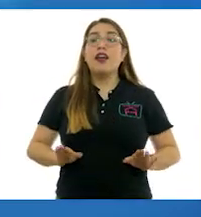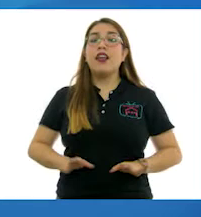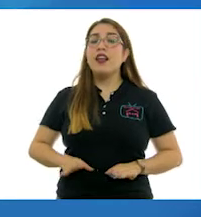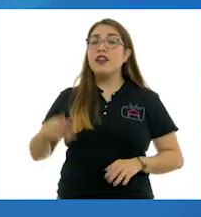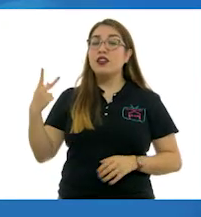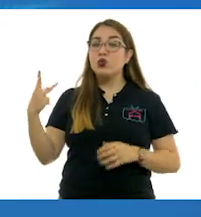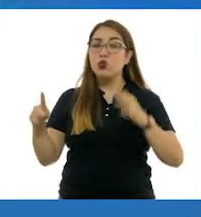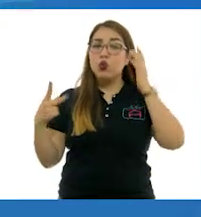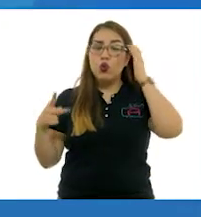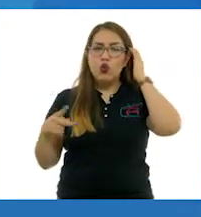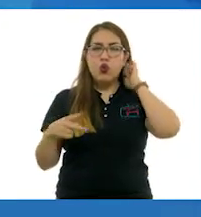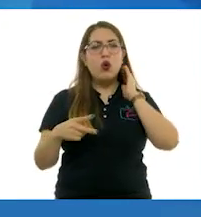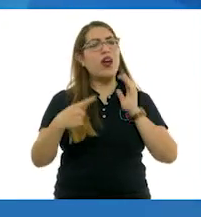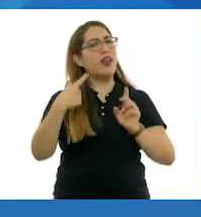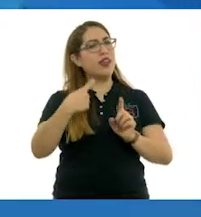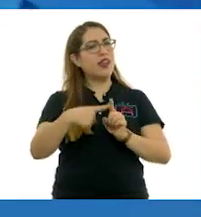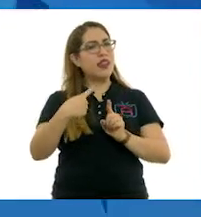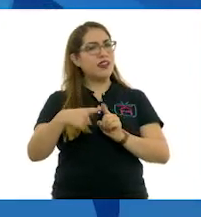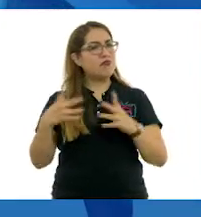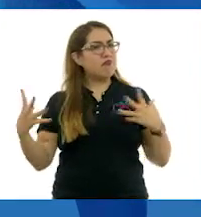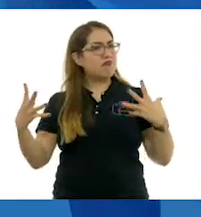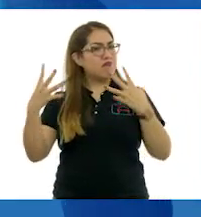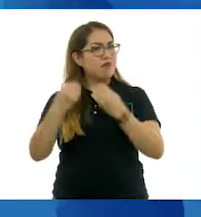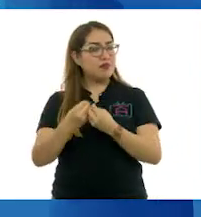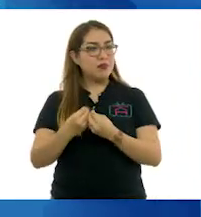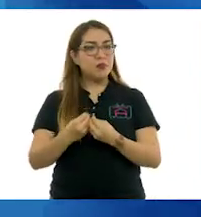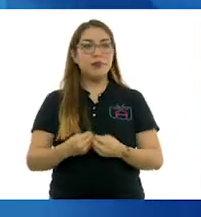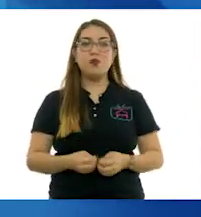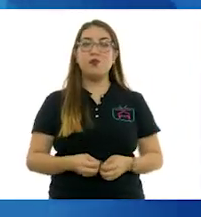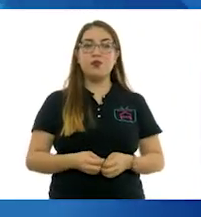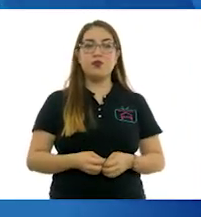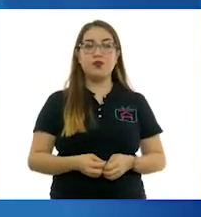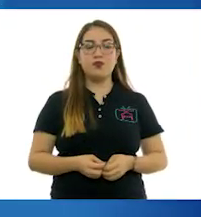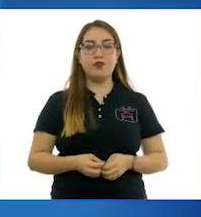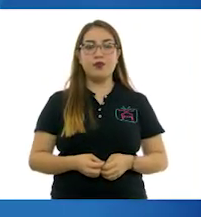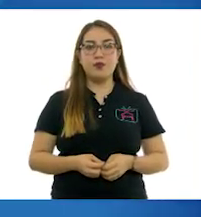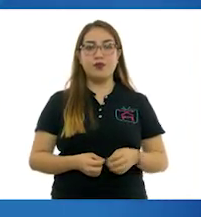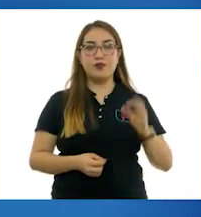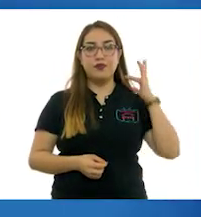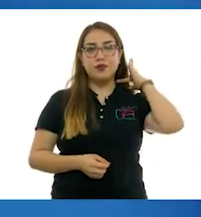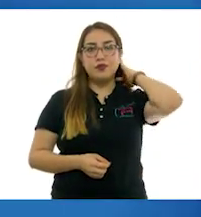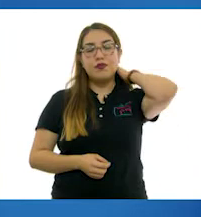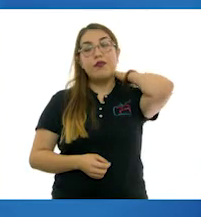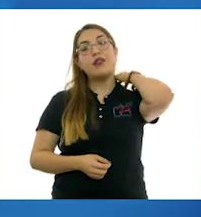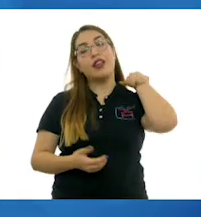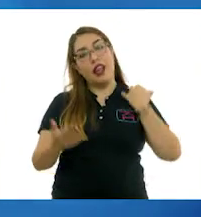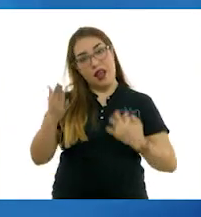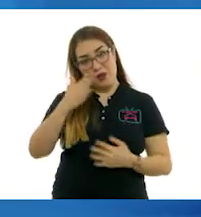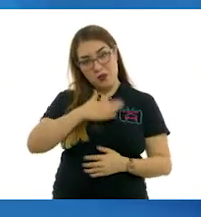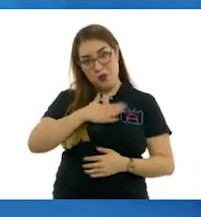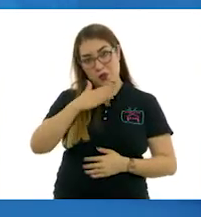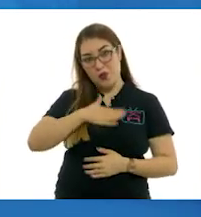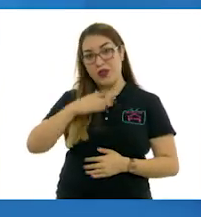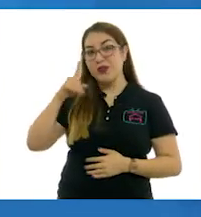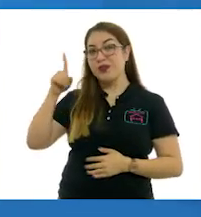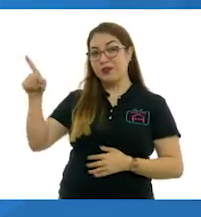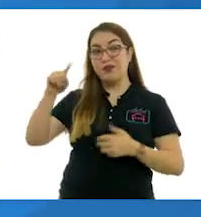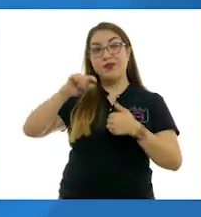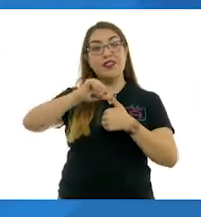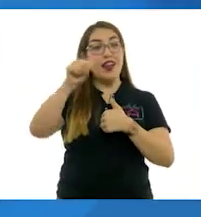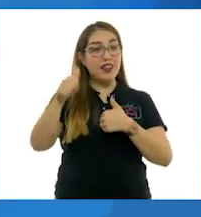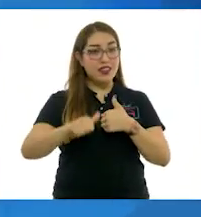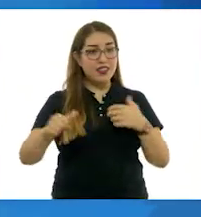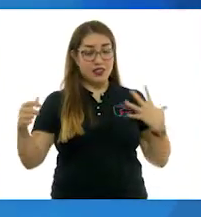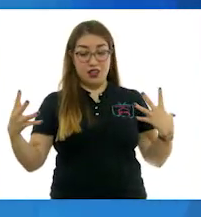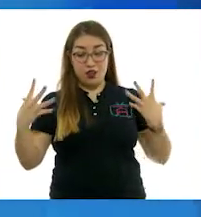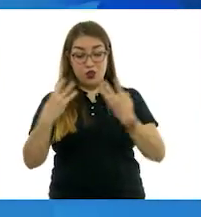¿quién está acompañando aquí a Frida Kahlo? Bueno, a la maestra, a la pintora, al artista, pues